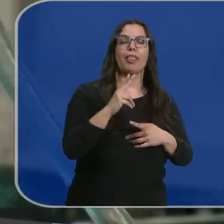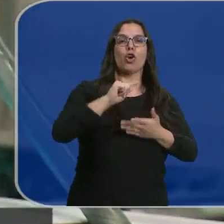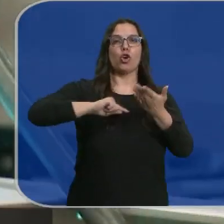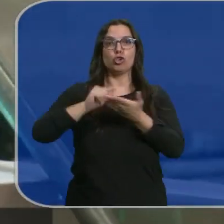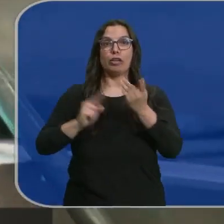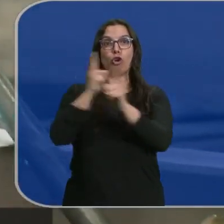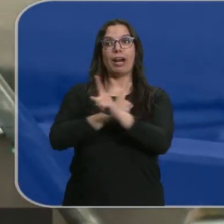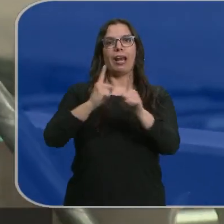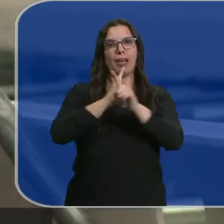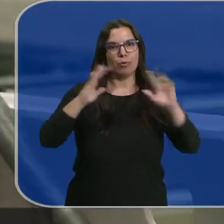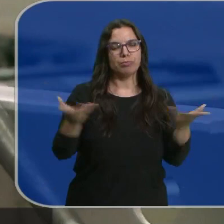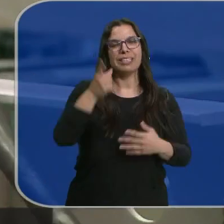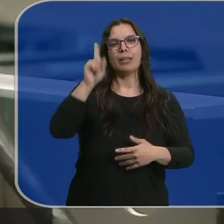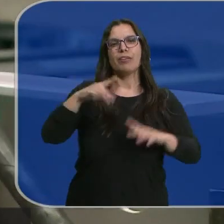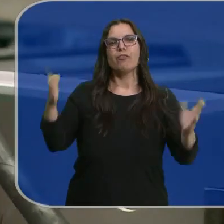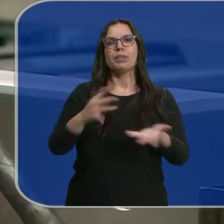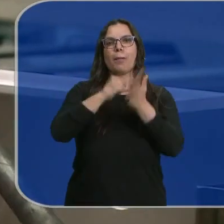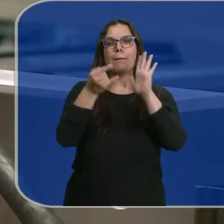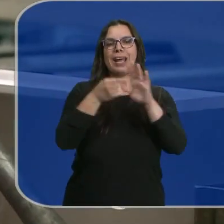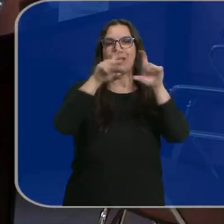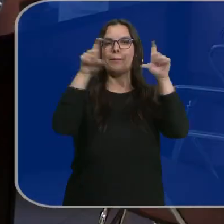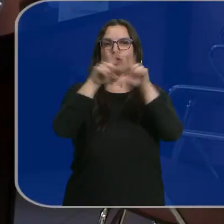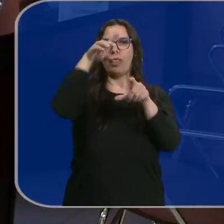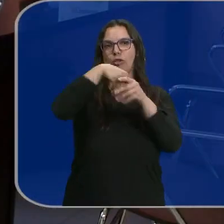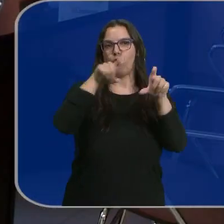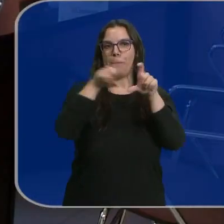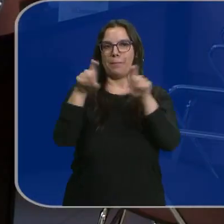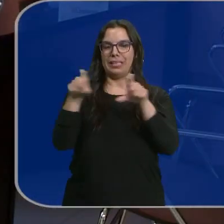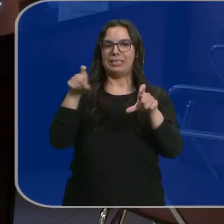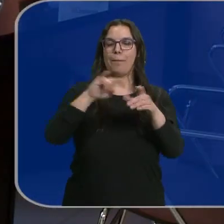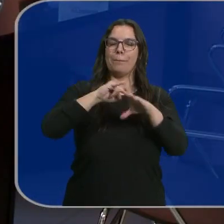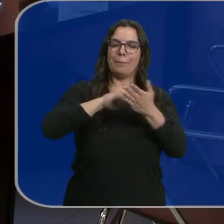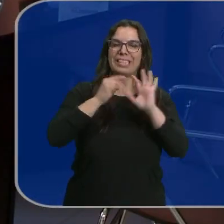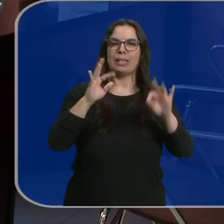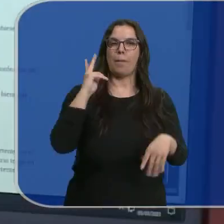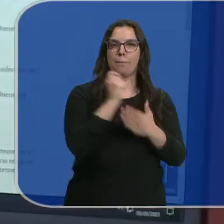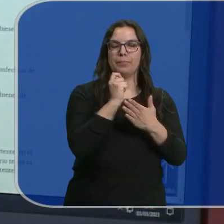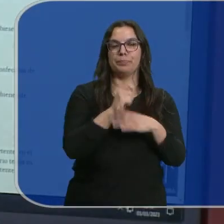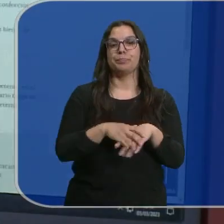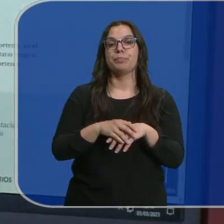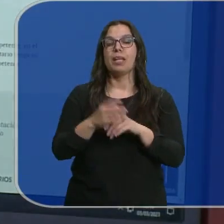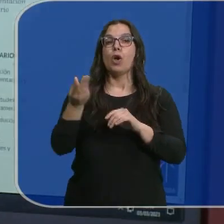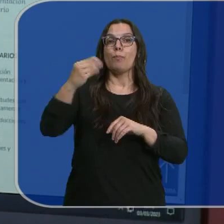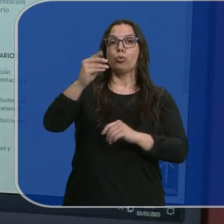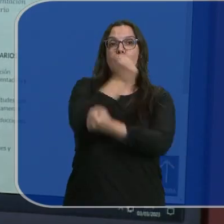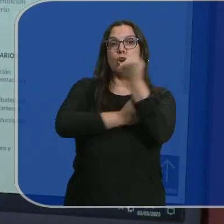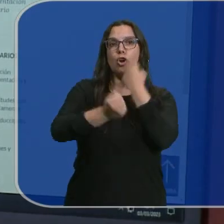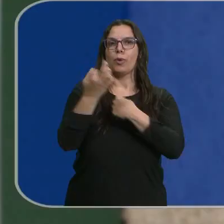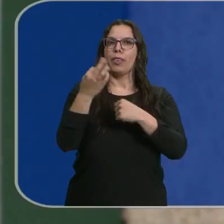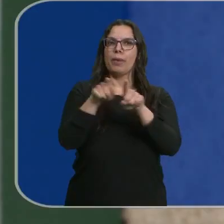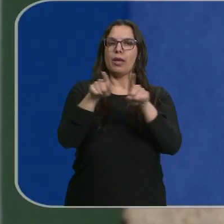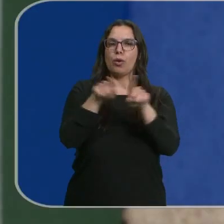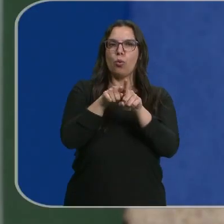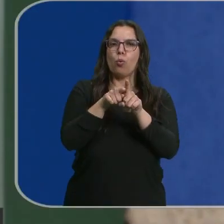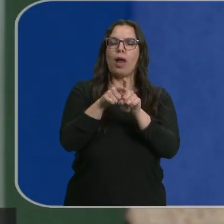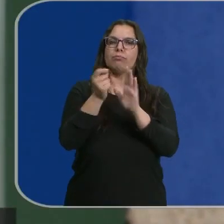relevo, además de fomentar los planes de pensiones dentro de las empresas. Para pluses económicos, piden criterios objetivos y con perspectiva